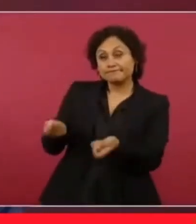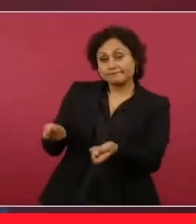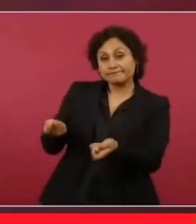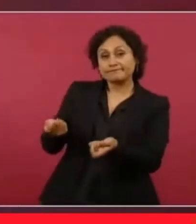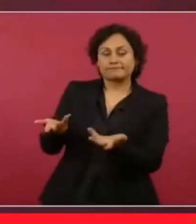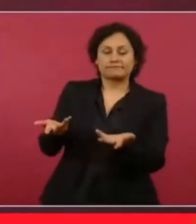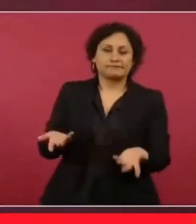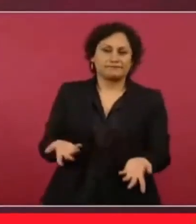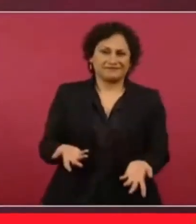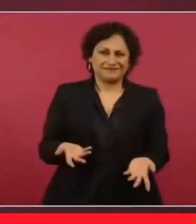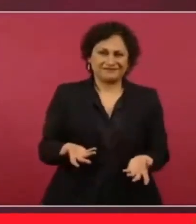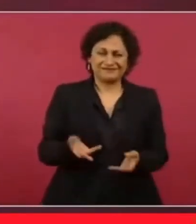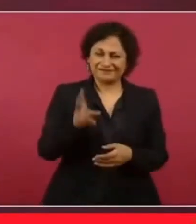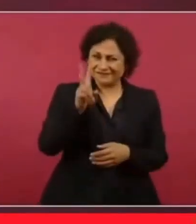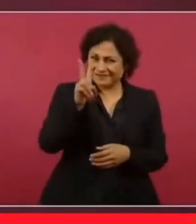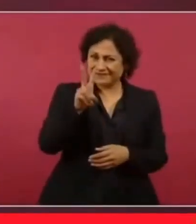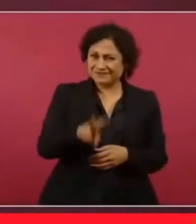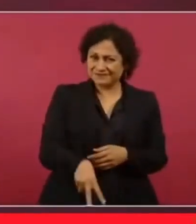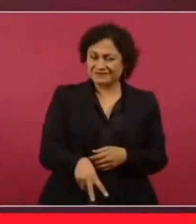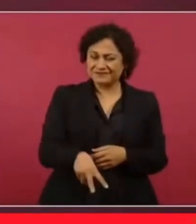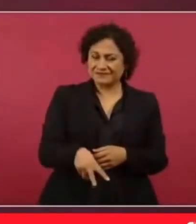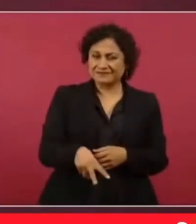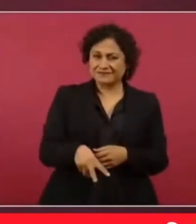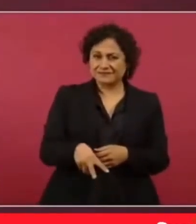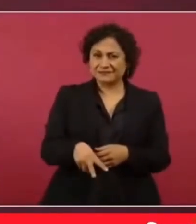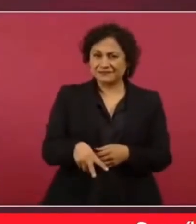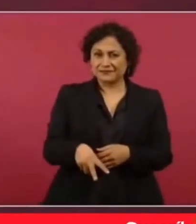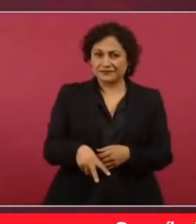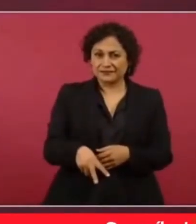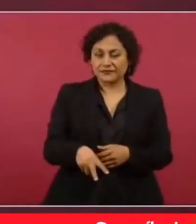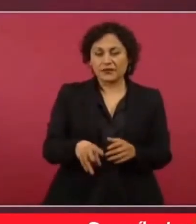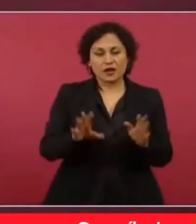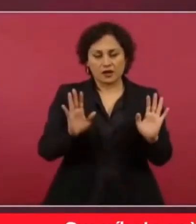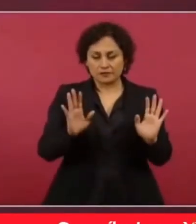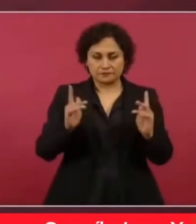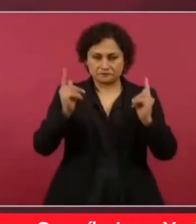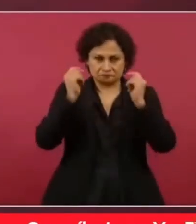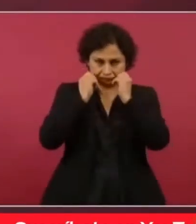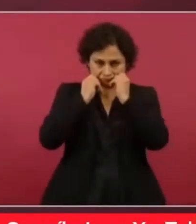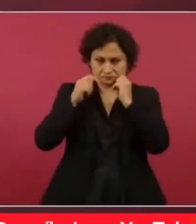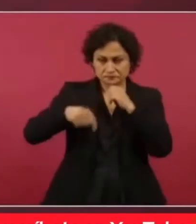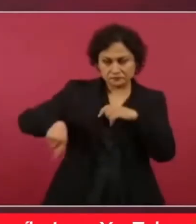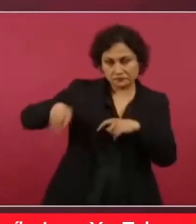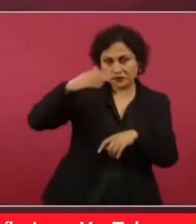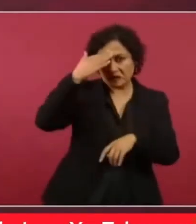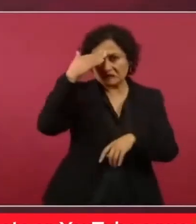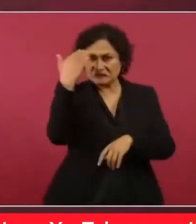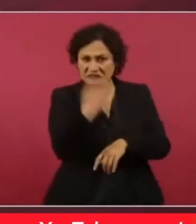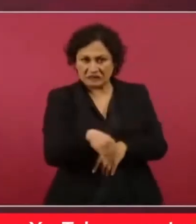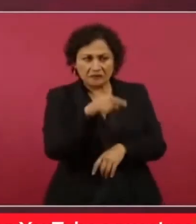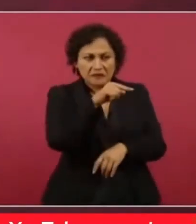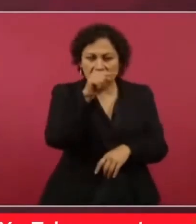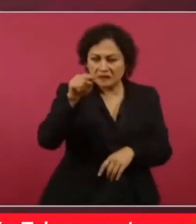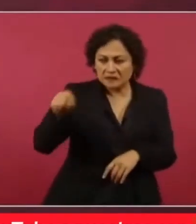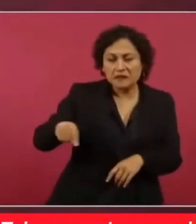a sabiendas de que hay petróleo, hay campos